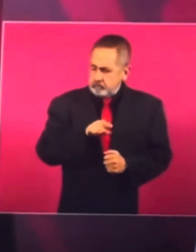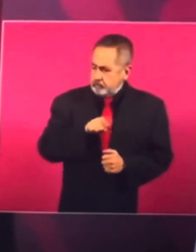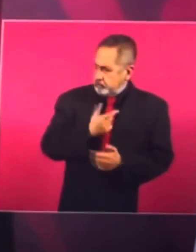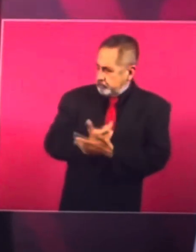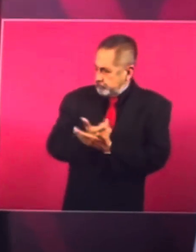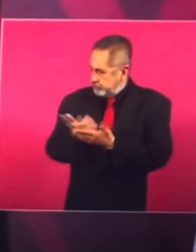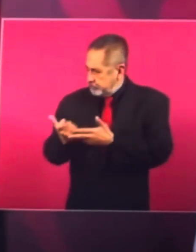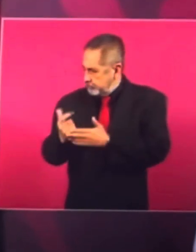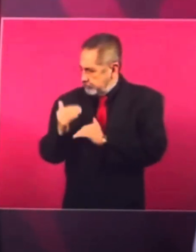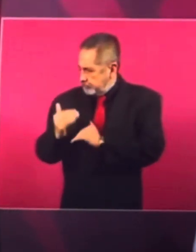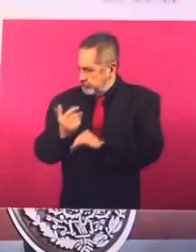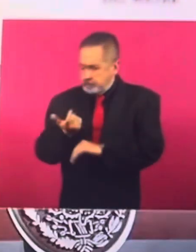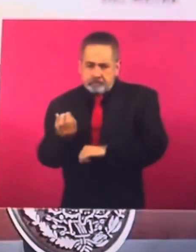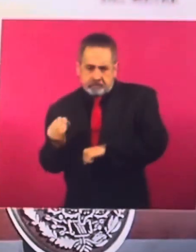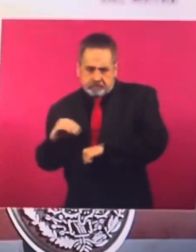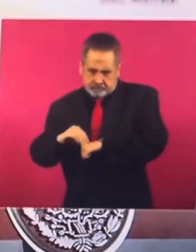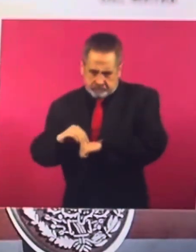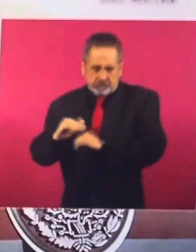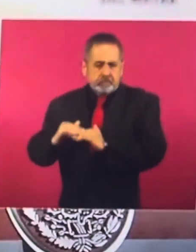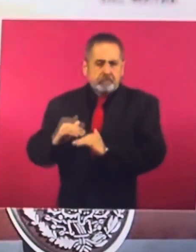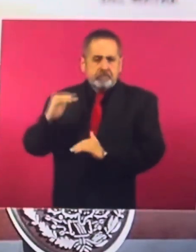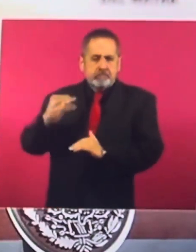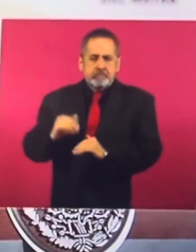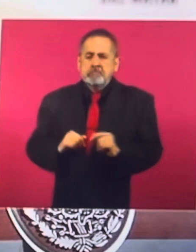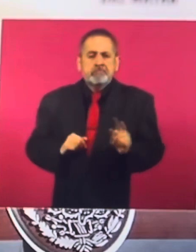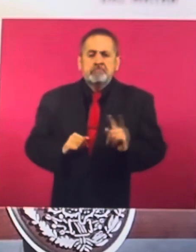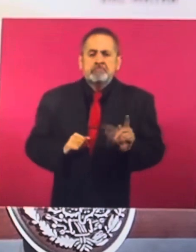Estará lo mínimo, sino al contrario.